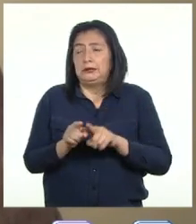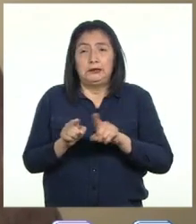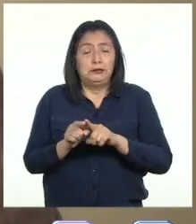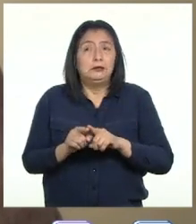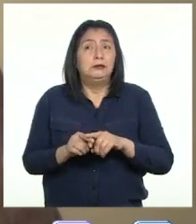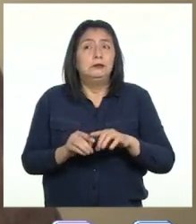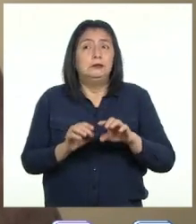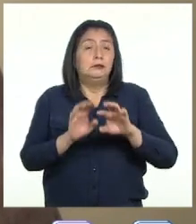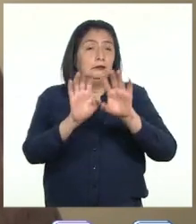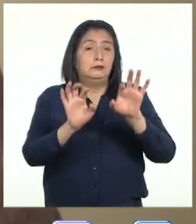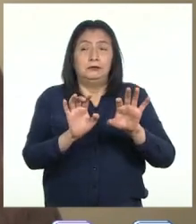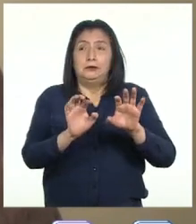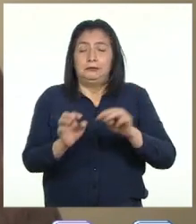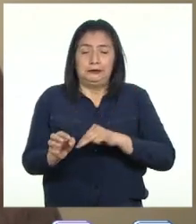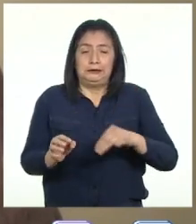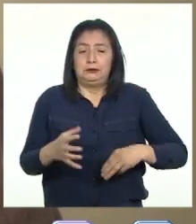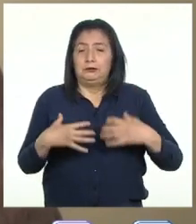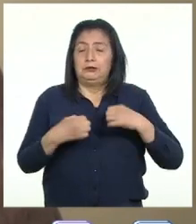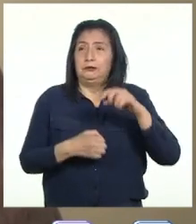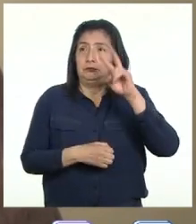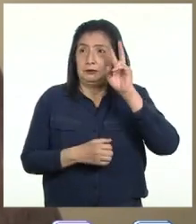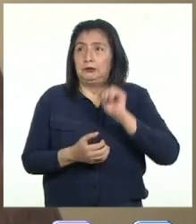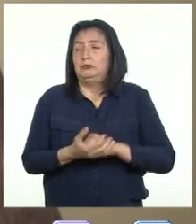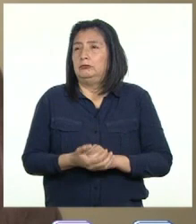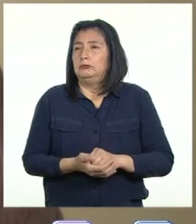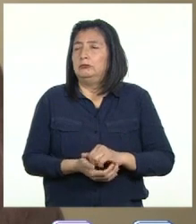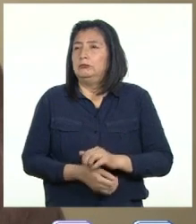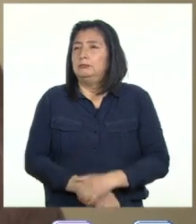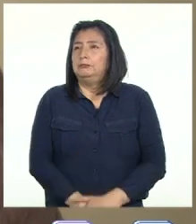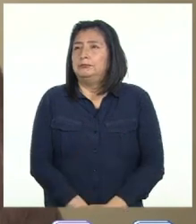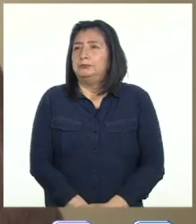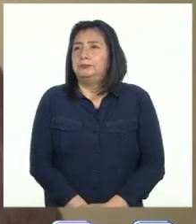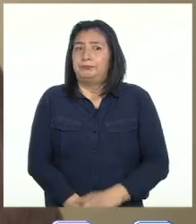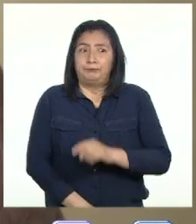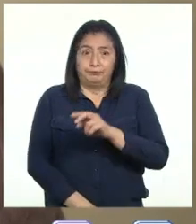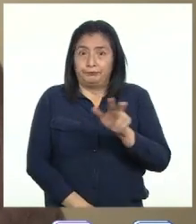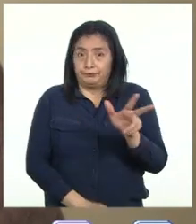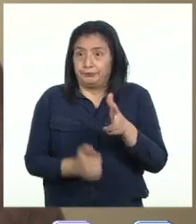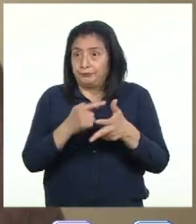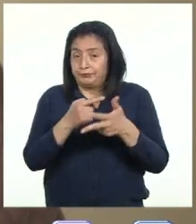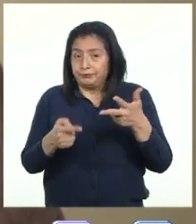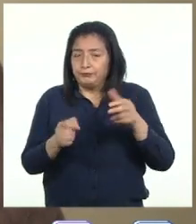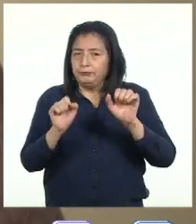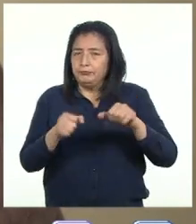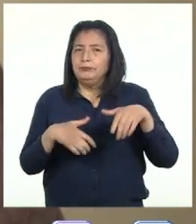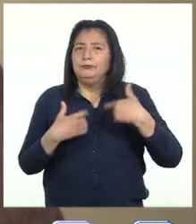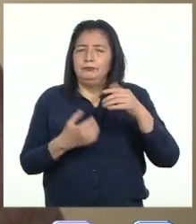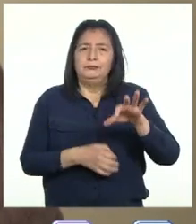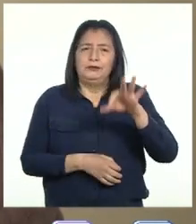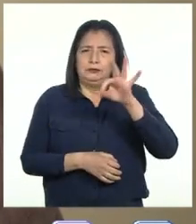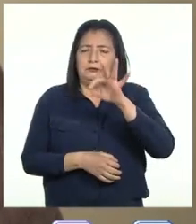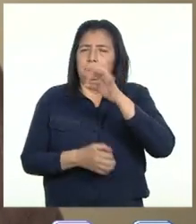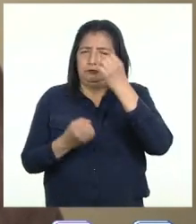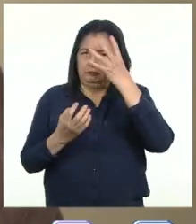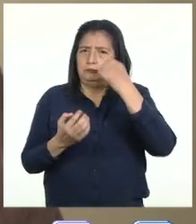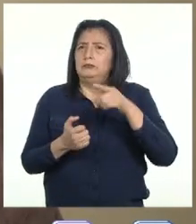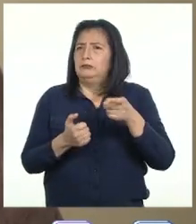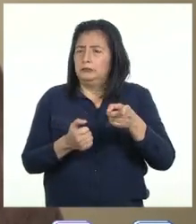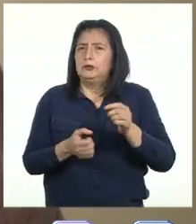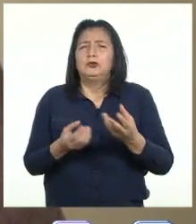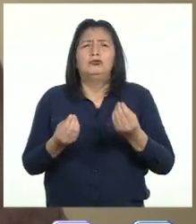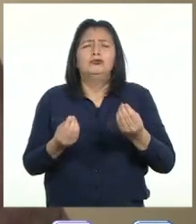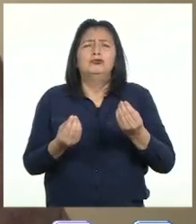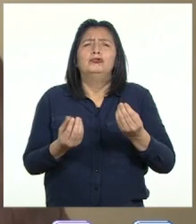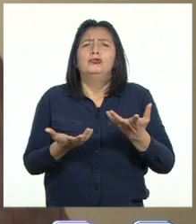página web del Ministerio de Salud del Perú, MINSA En ellas podrás encontrar información acerca del